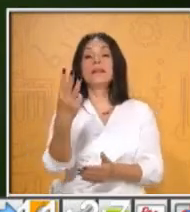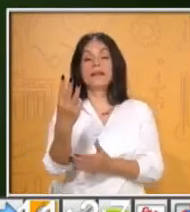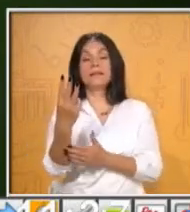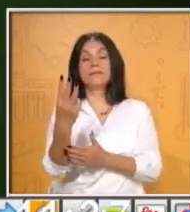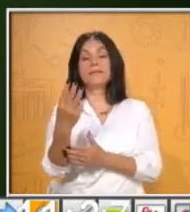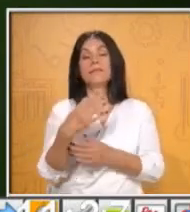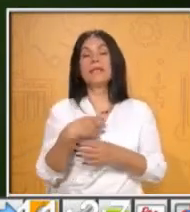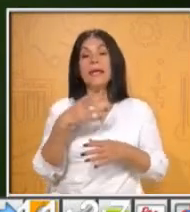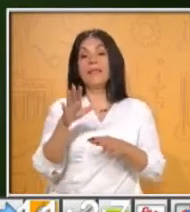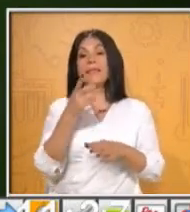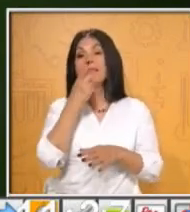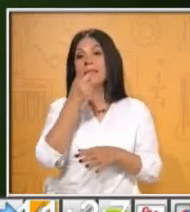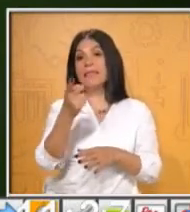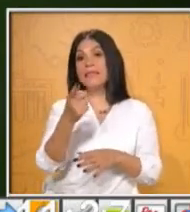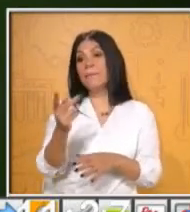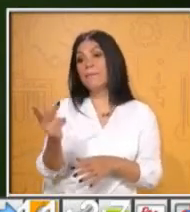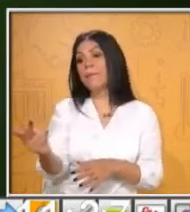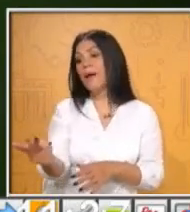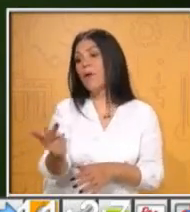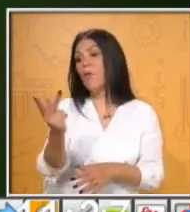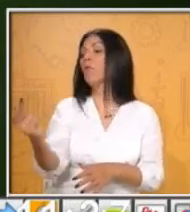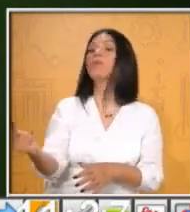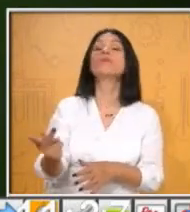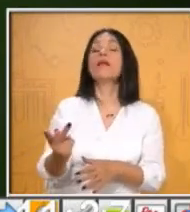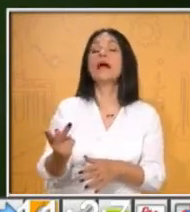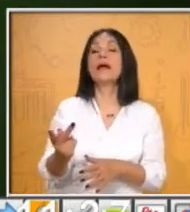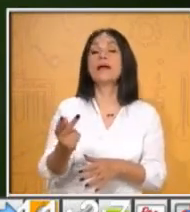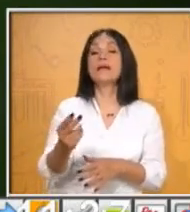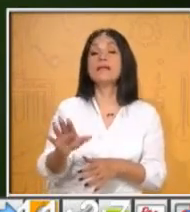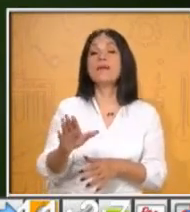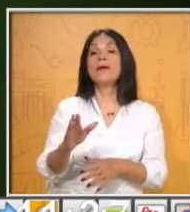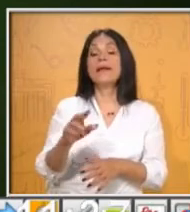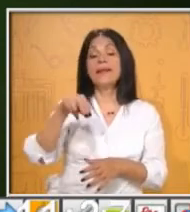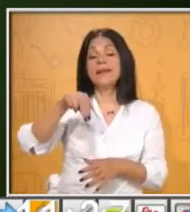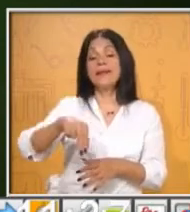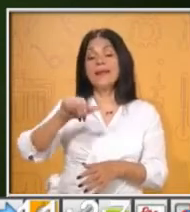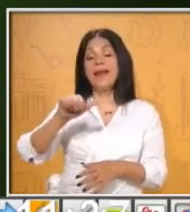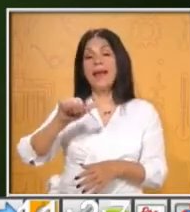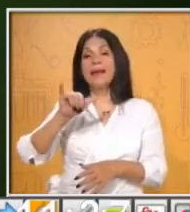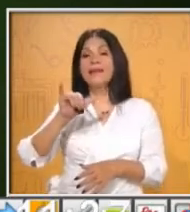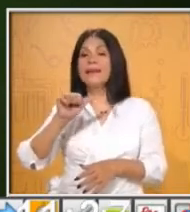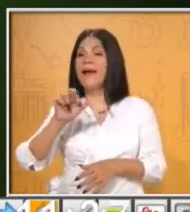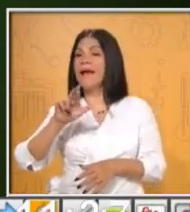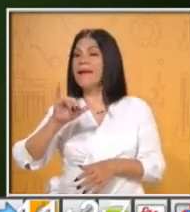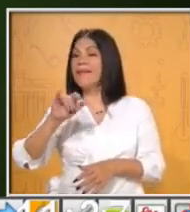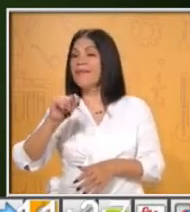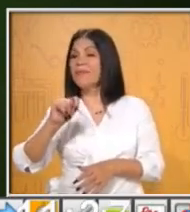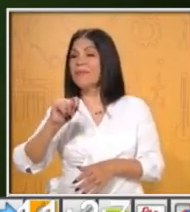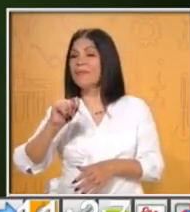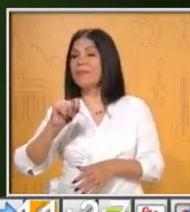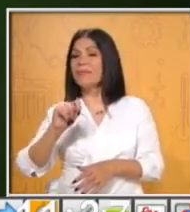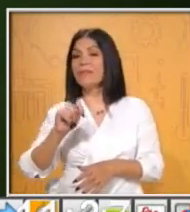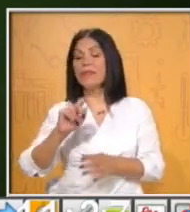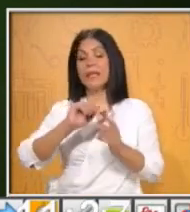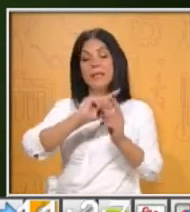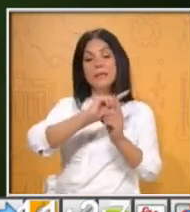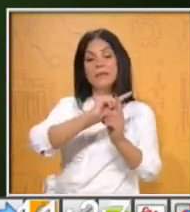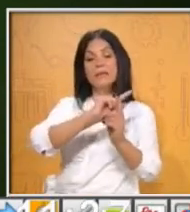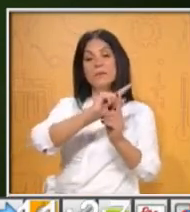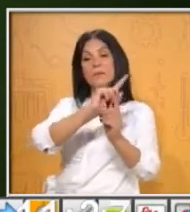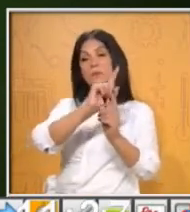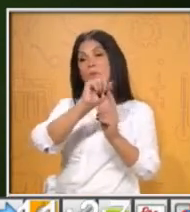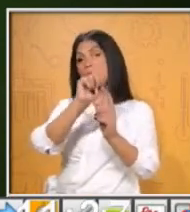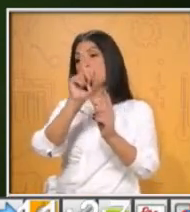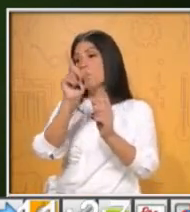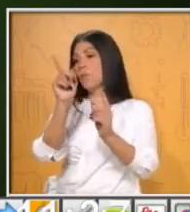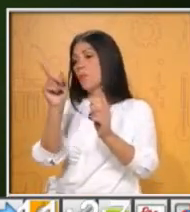Nayarit e hice un giro de un cuarto. Recuerda, primero está en Nayarit y da un